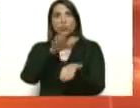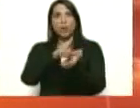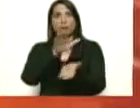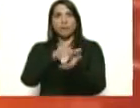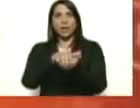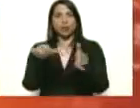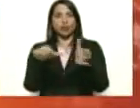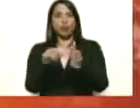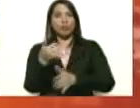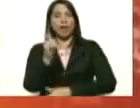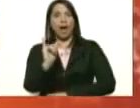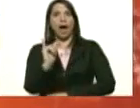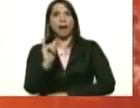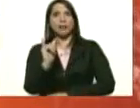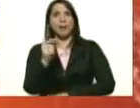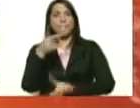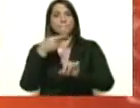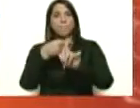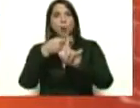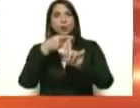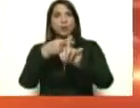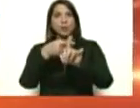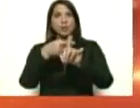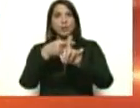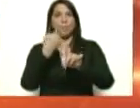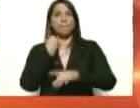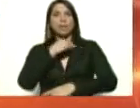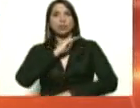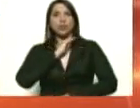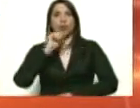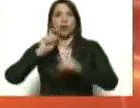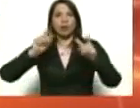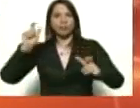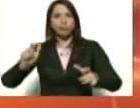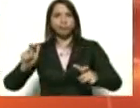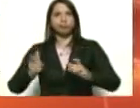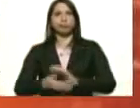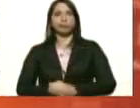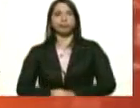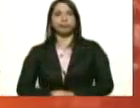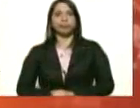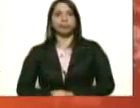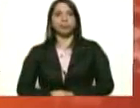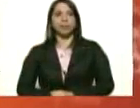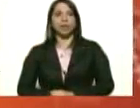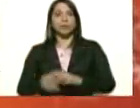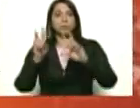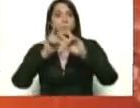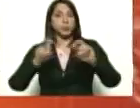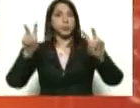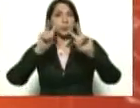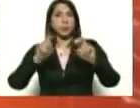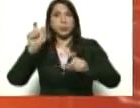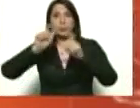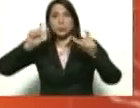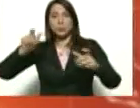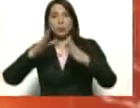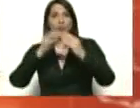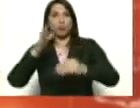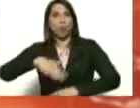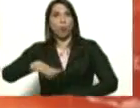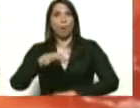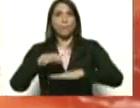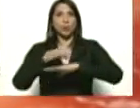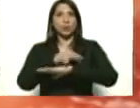donde hay presencia de casos positivos, estamos haciendo el pesquizaje ampliado y personalizado en todo el municipio, presidente.